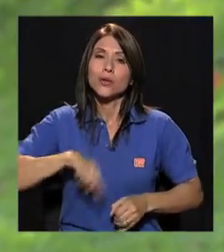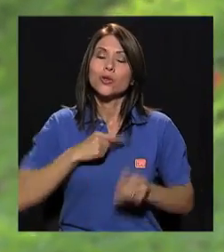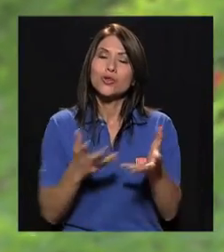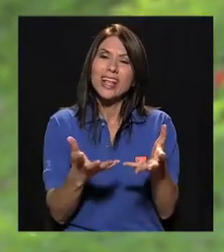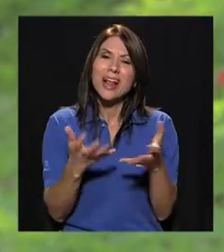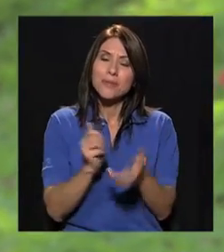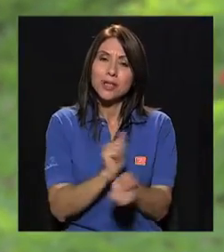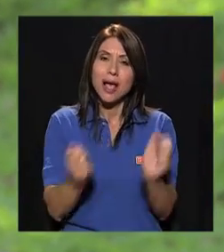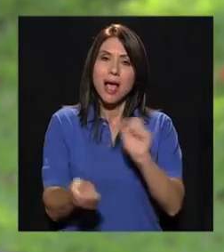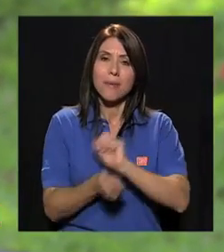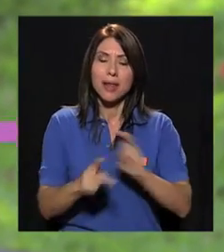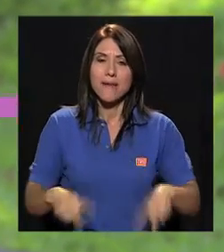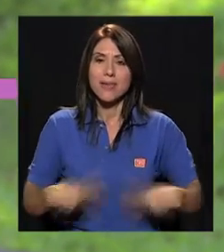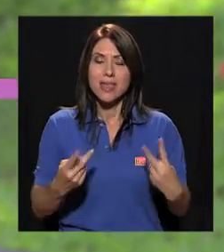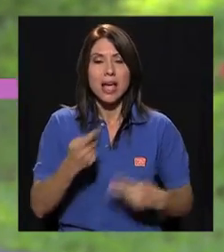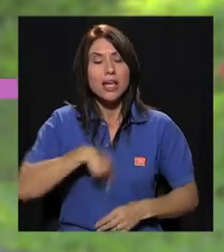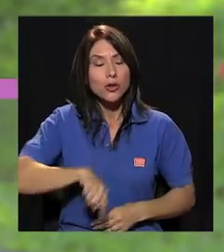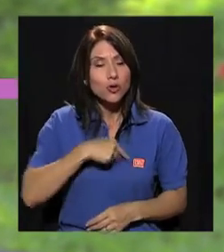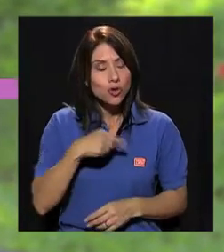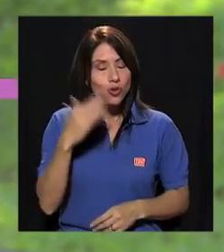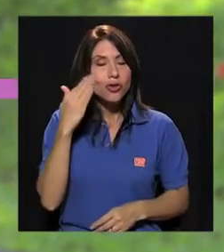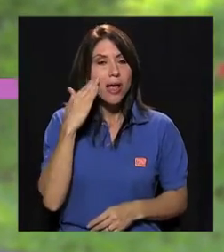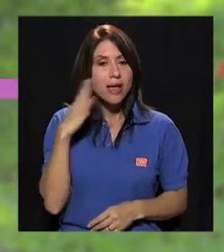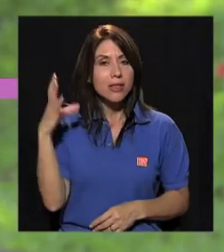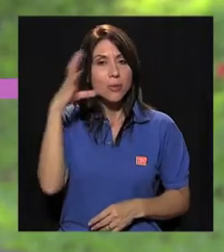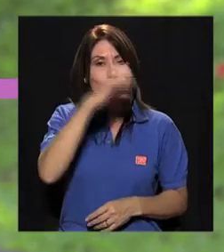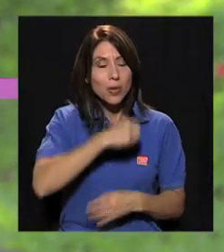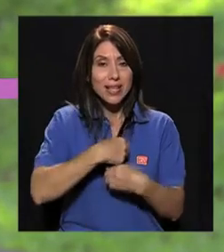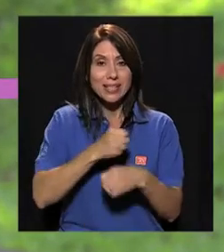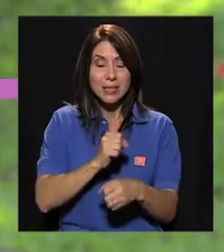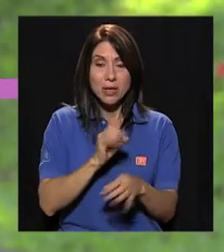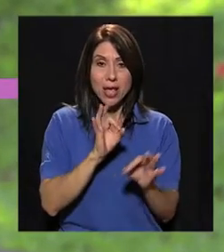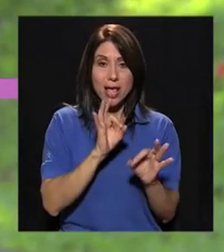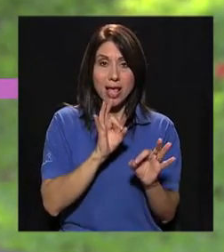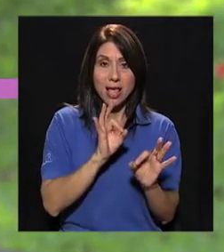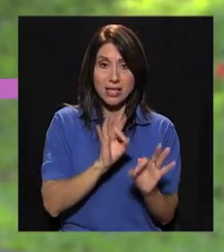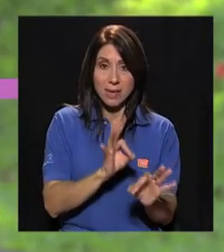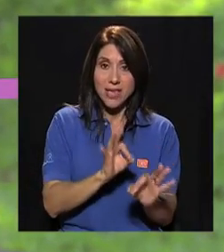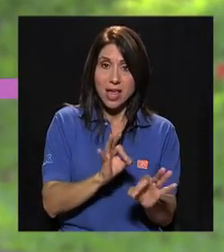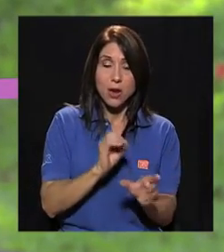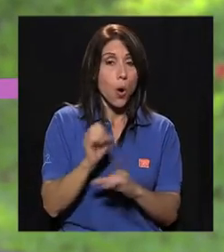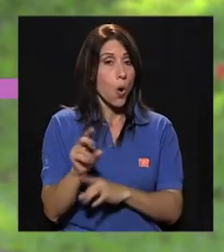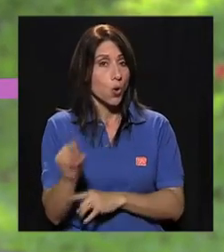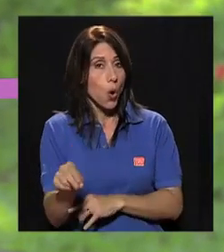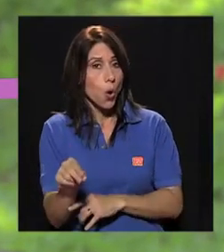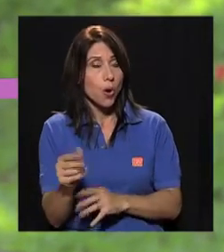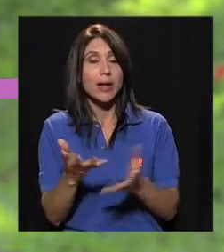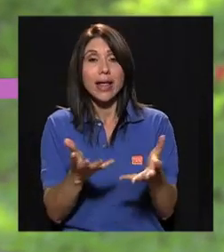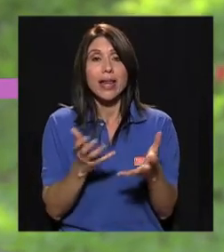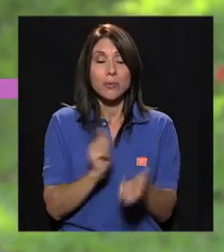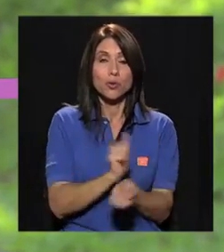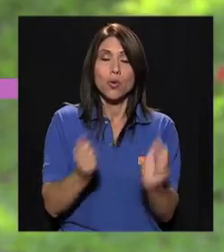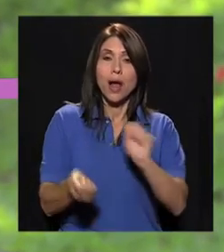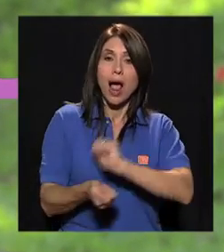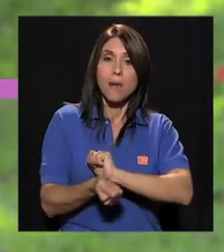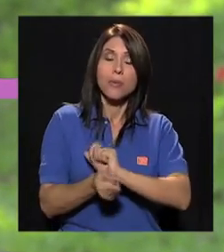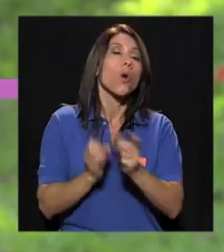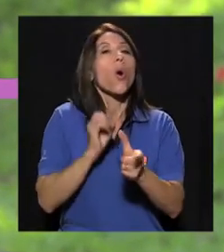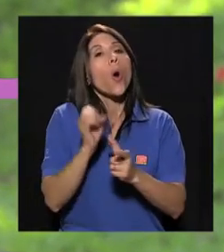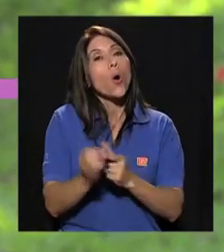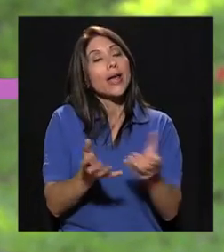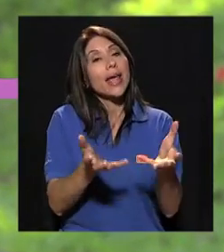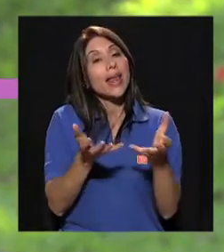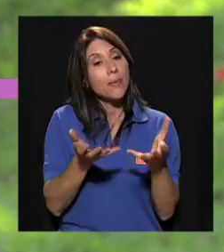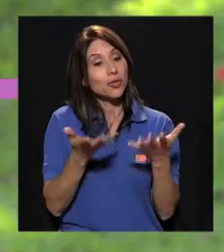el deseo de cambiar nuestras vidas, que tomemos conciencia que lo que estamos haciendo está bien o no y que por lo tanto queremos un cambio,